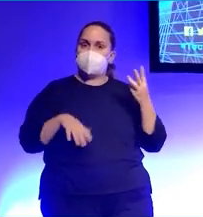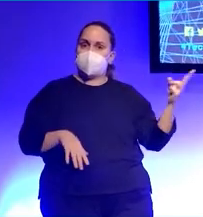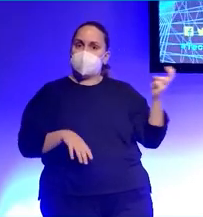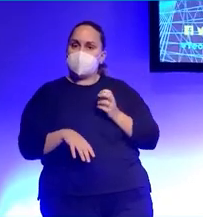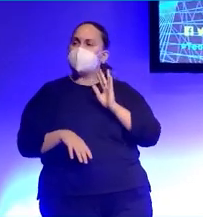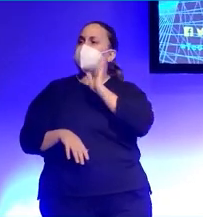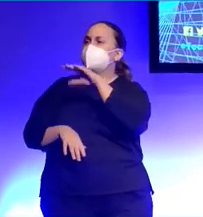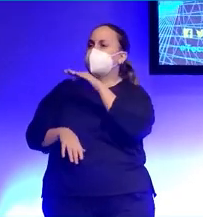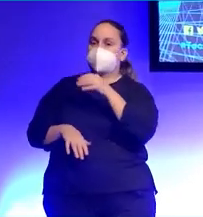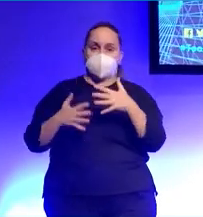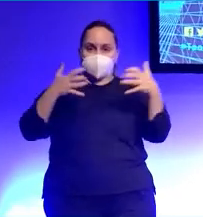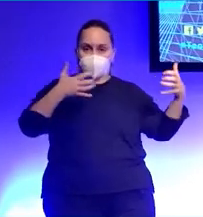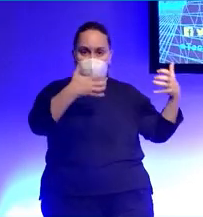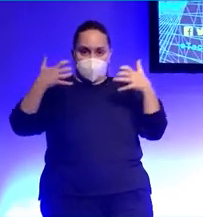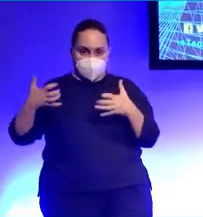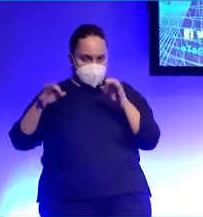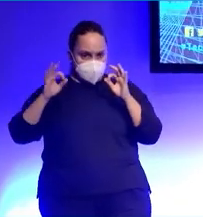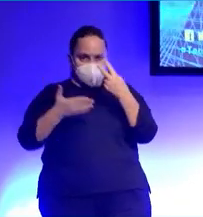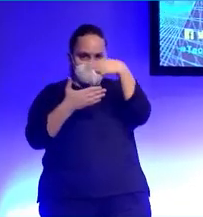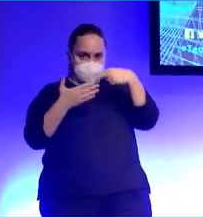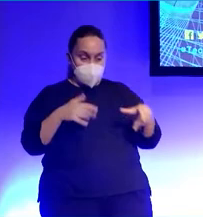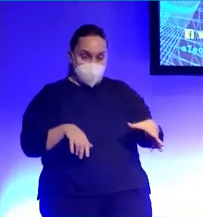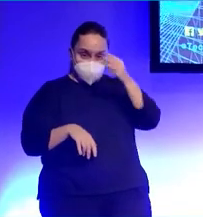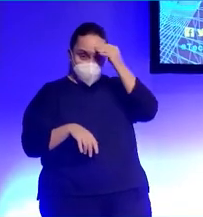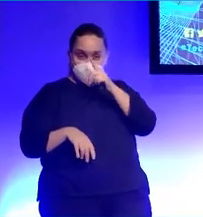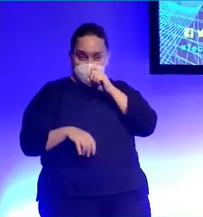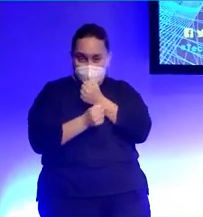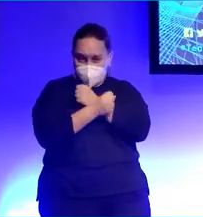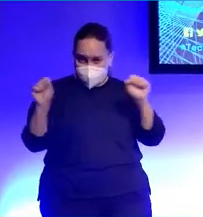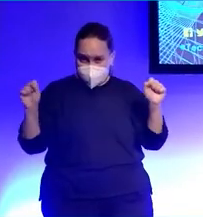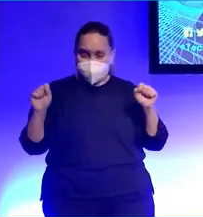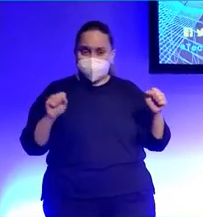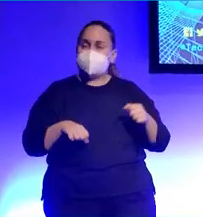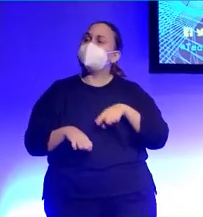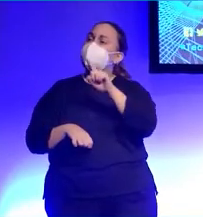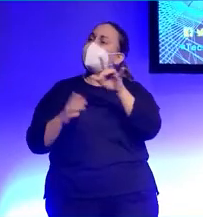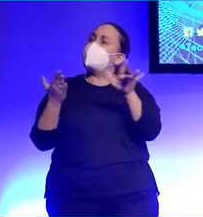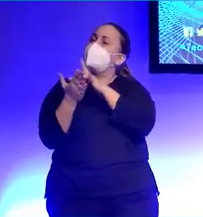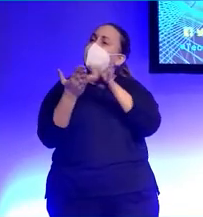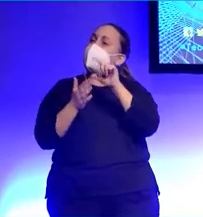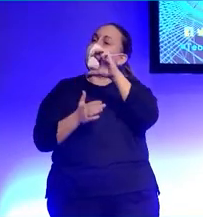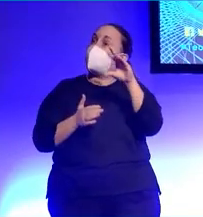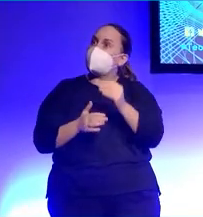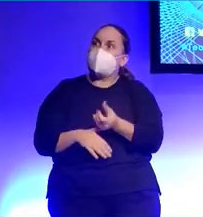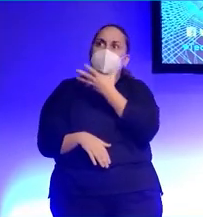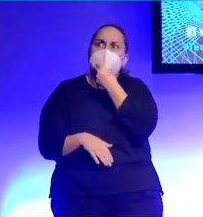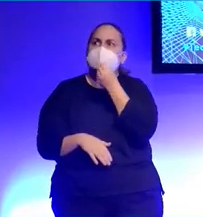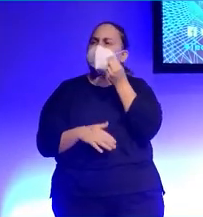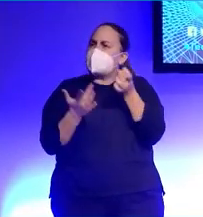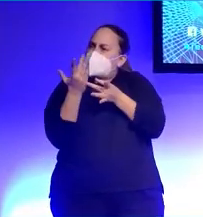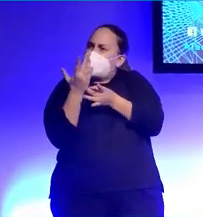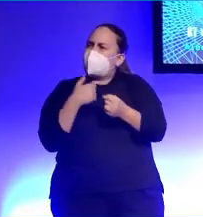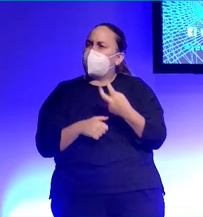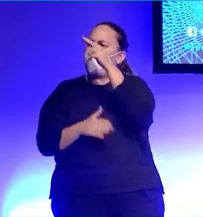siguiente y leo textualmente porque soy incapaz de aprenderme esto de memoria. La pantalla OLED es preciosa, con una resolución de